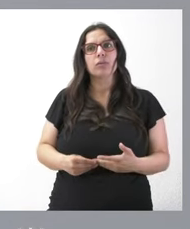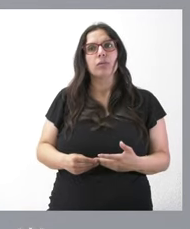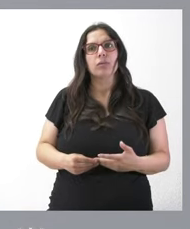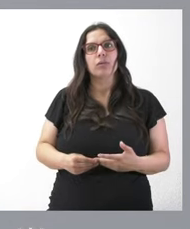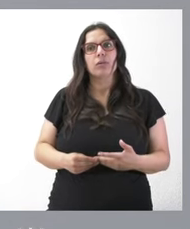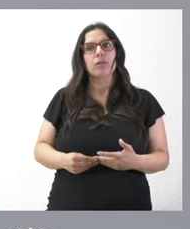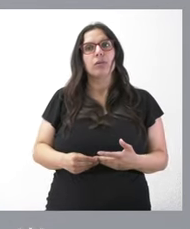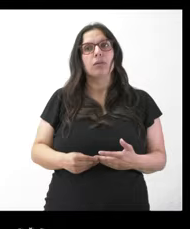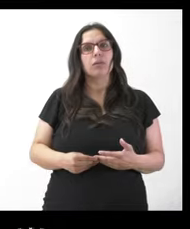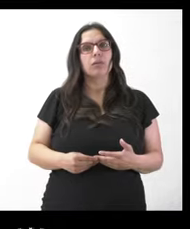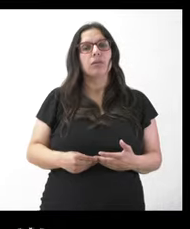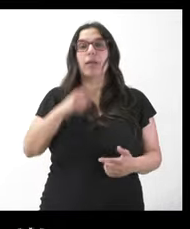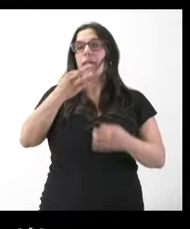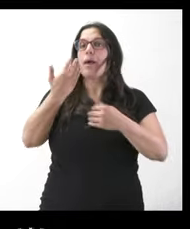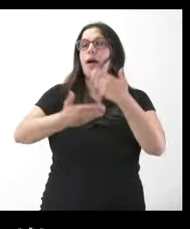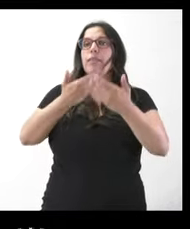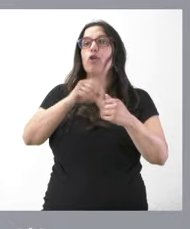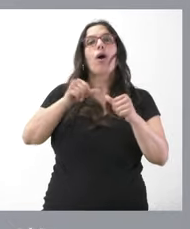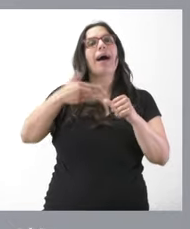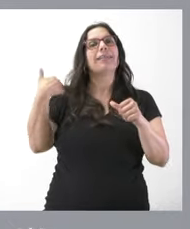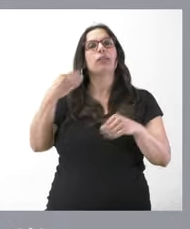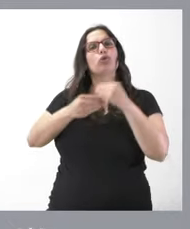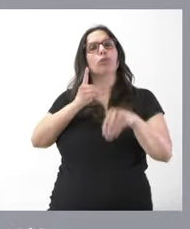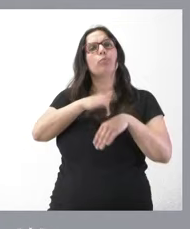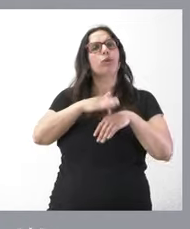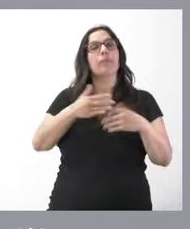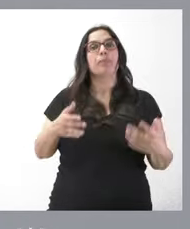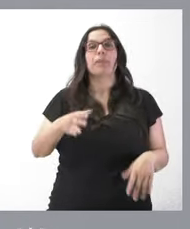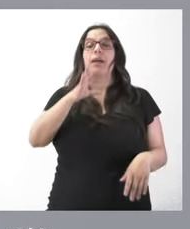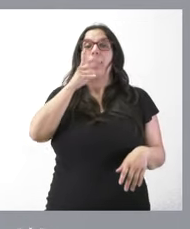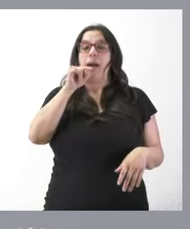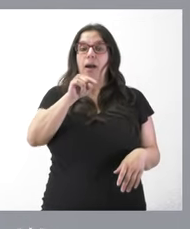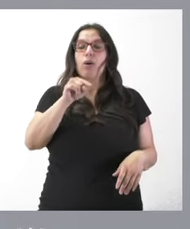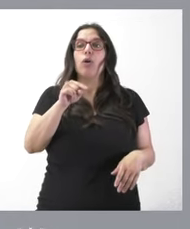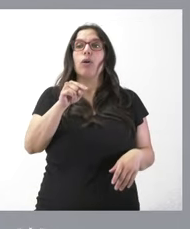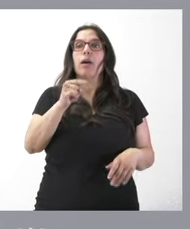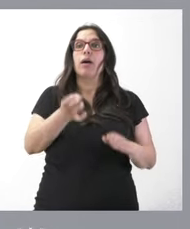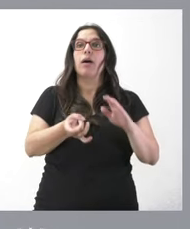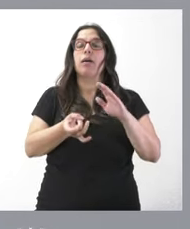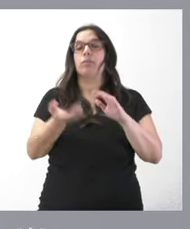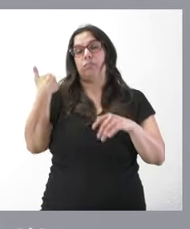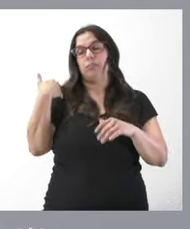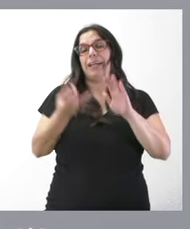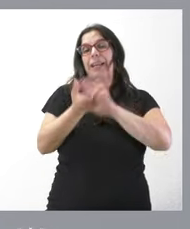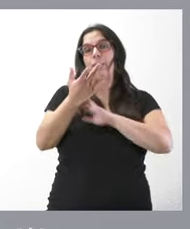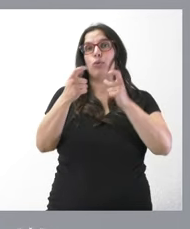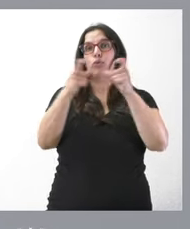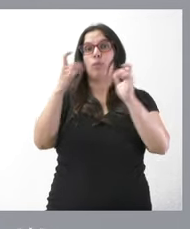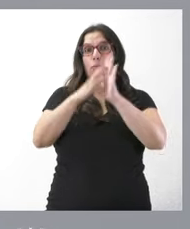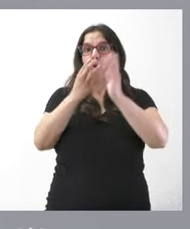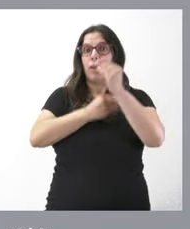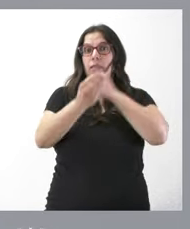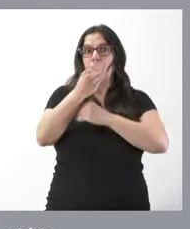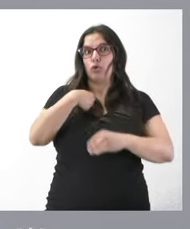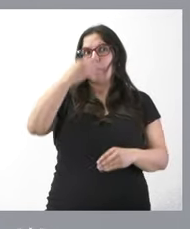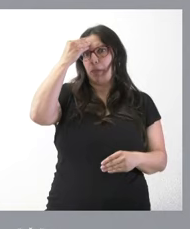siempre ¿cómo se ha hecho hasta ahora? pues mire hemos puesto en marcha este bueno nacimiento yo creo que está siendo un éxito la verdad